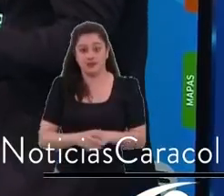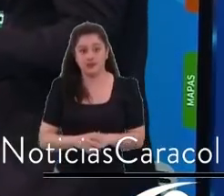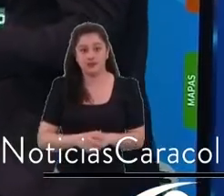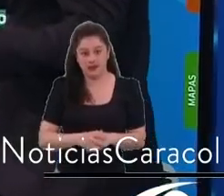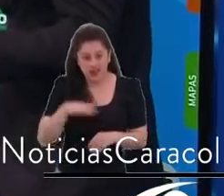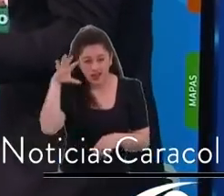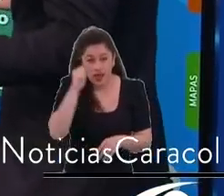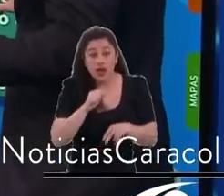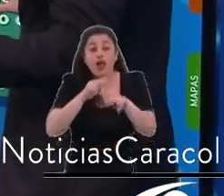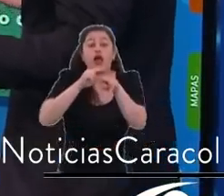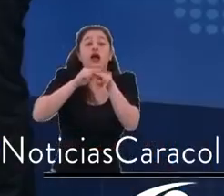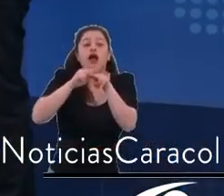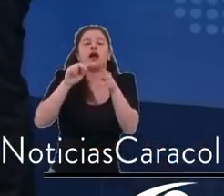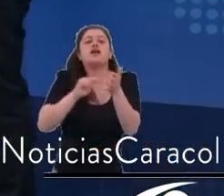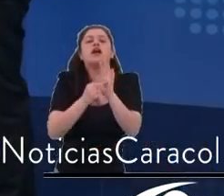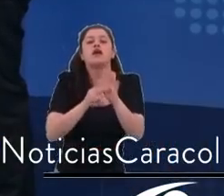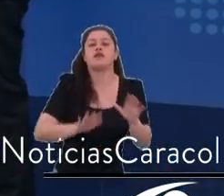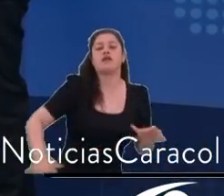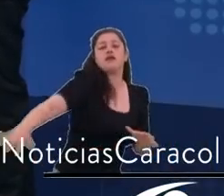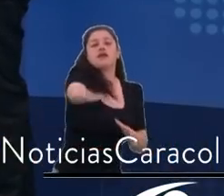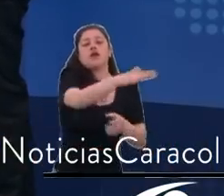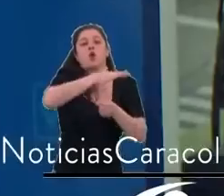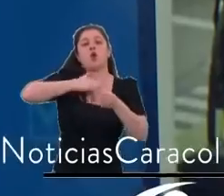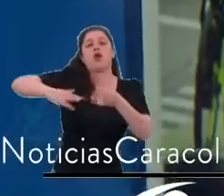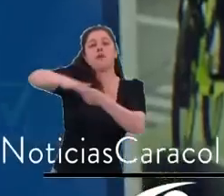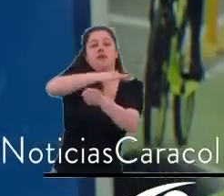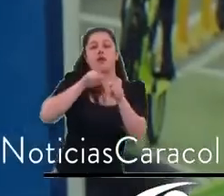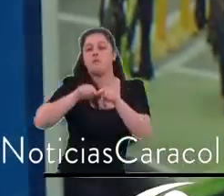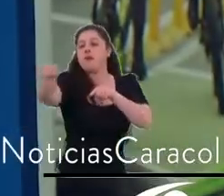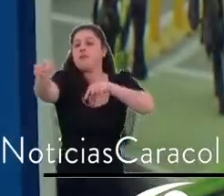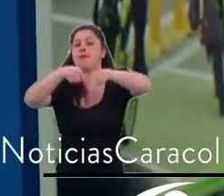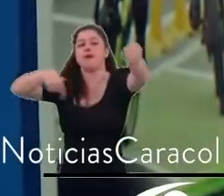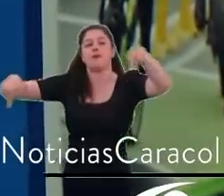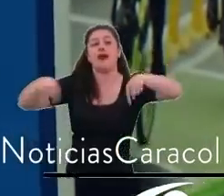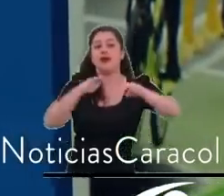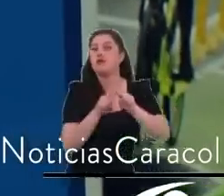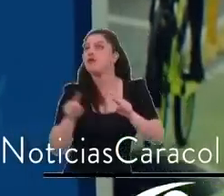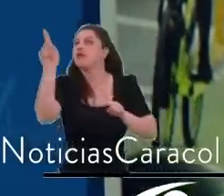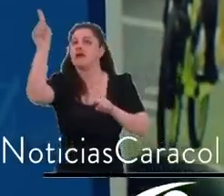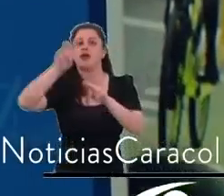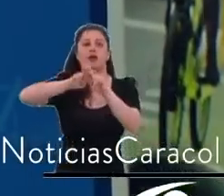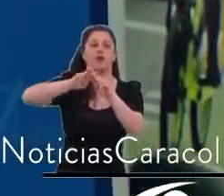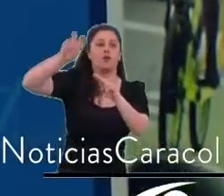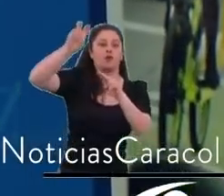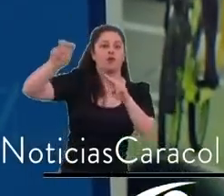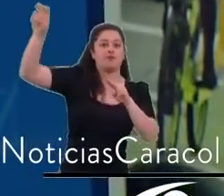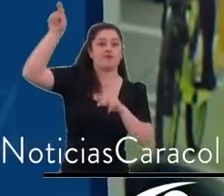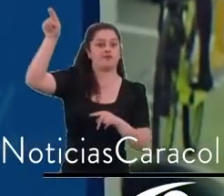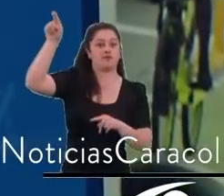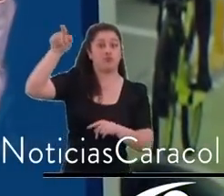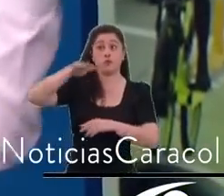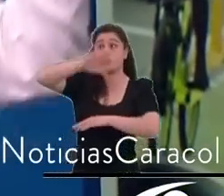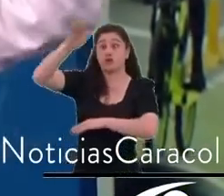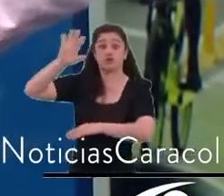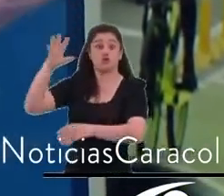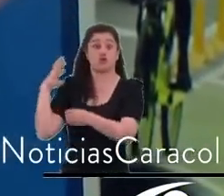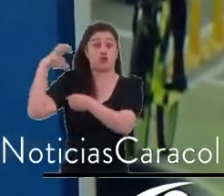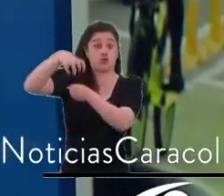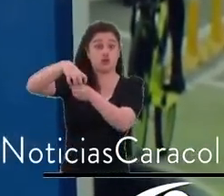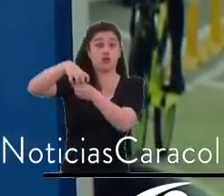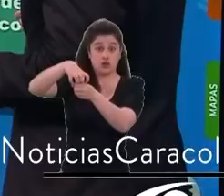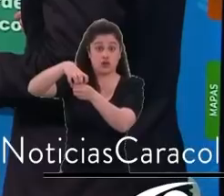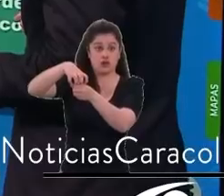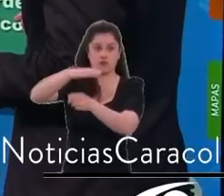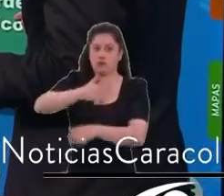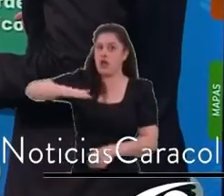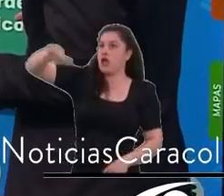Cables, porque esta ciudad está rodeada por montañas donde hay gente en barrios populares en Ciudad Bolívar, en Usma, en San Cristóbal, en Usaquén. Entonces, cuando